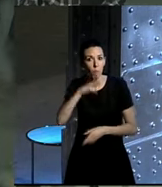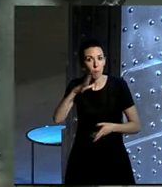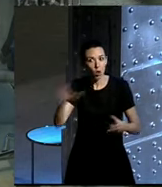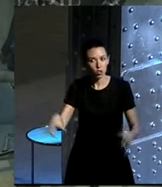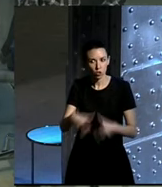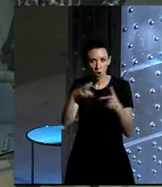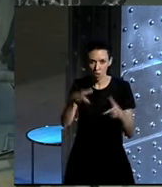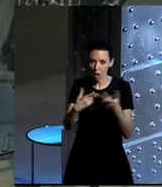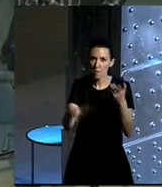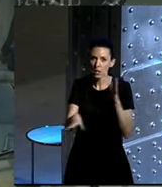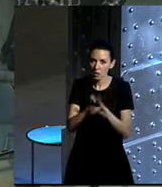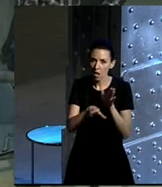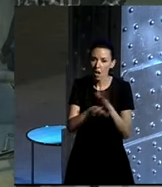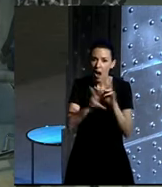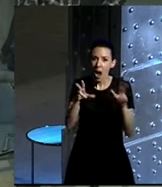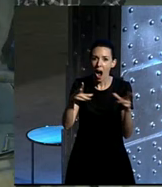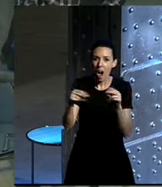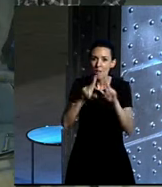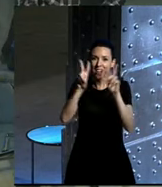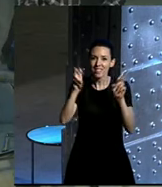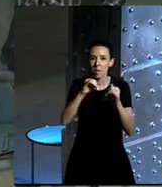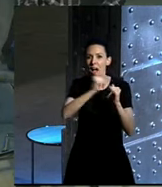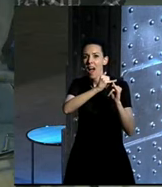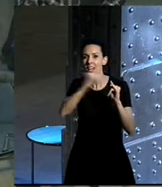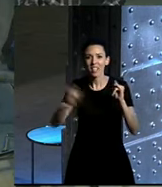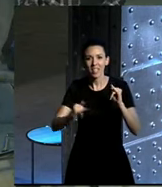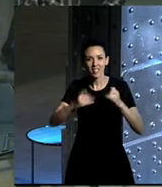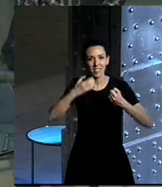constantemente hablar, que es de la crisis energética. Es decir,